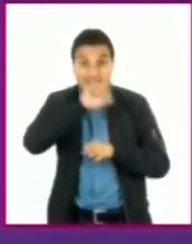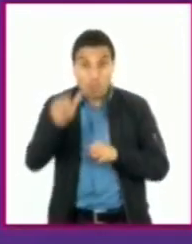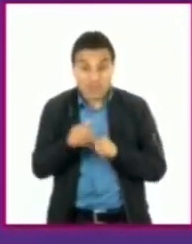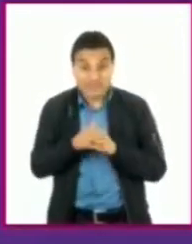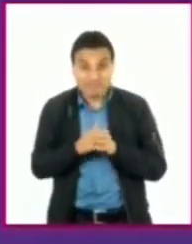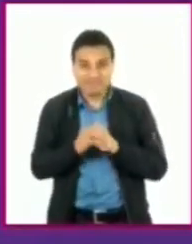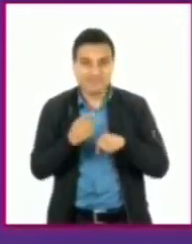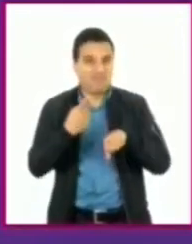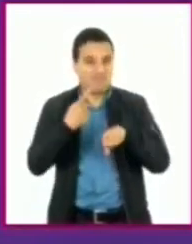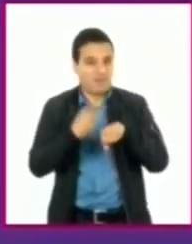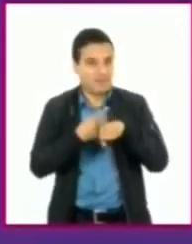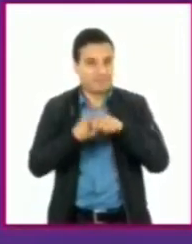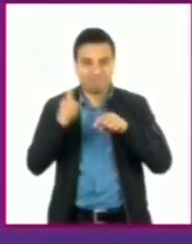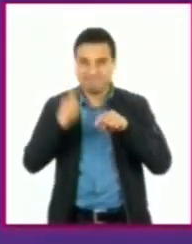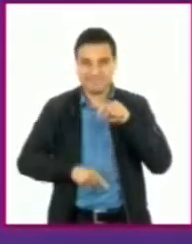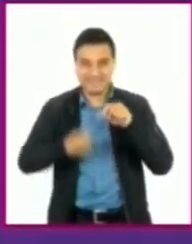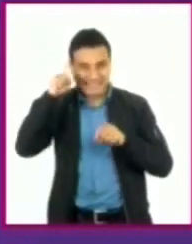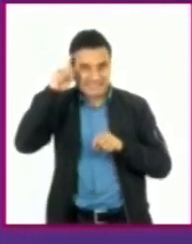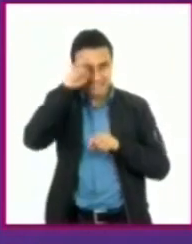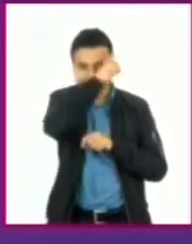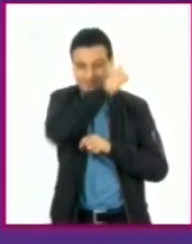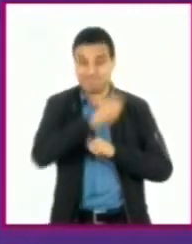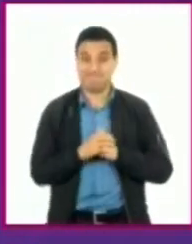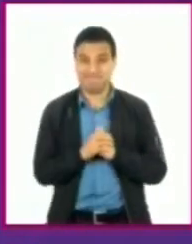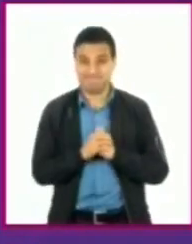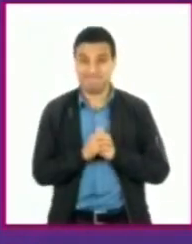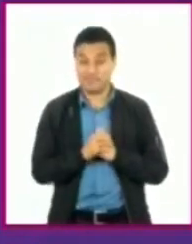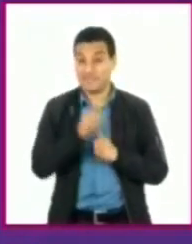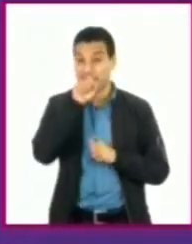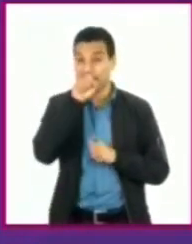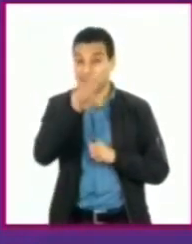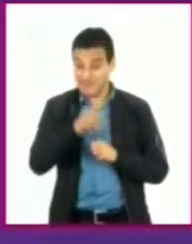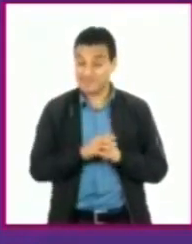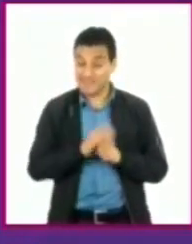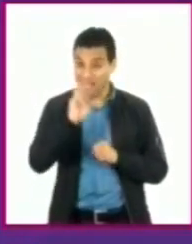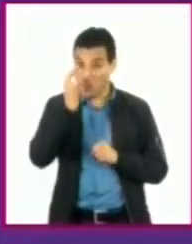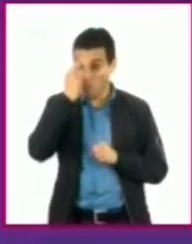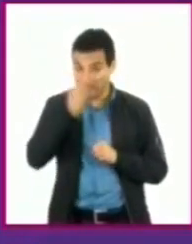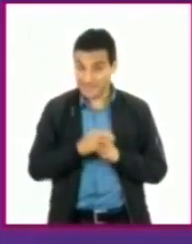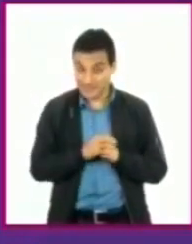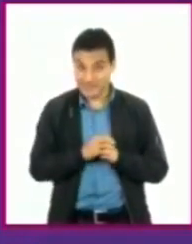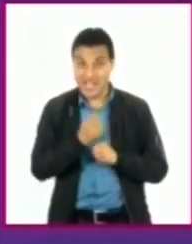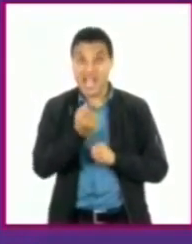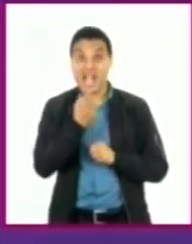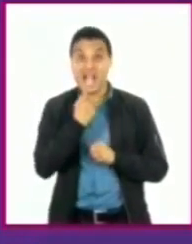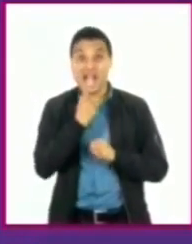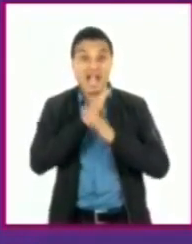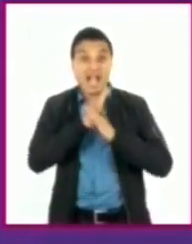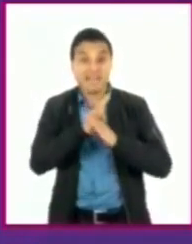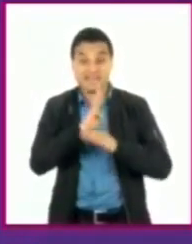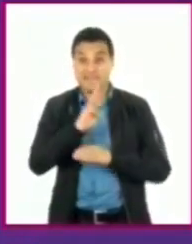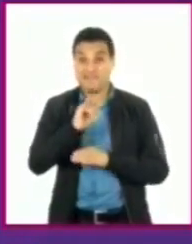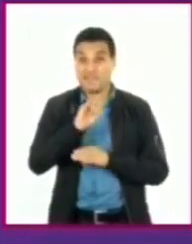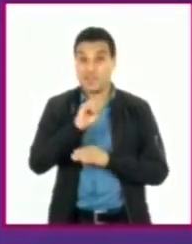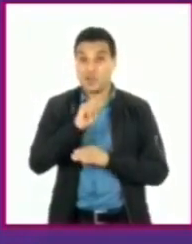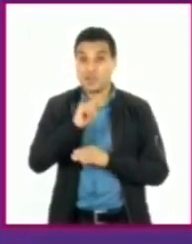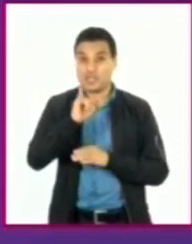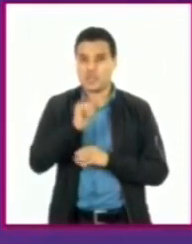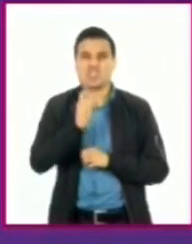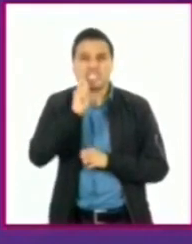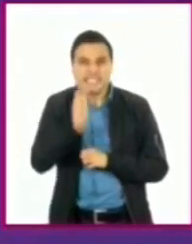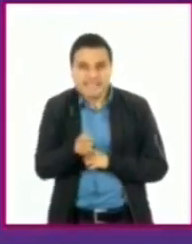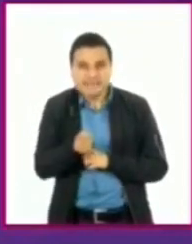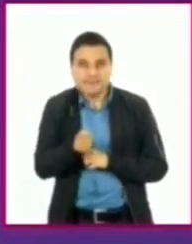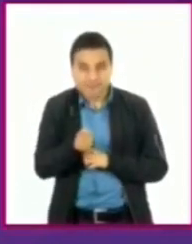tratar ciertas enfermedades. También siempre recordemos que los antibióticos son para tratar enfermedades causadas por